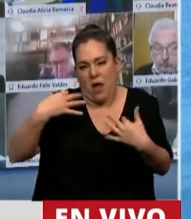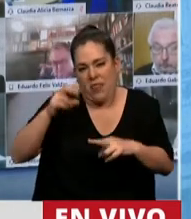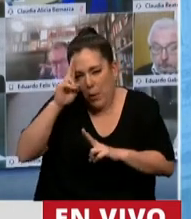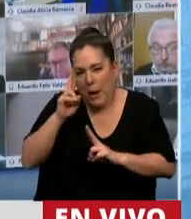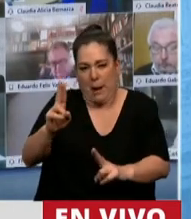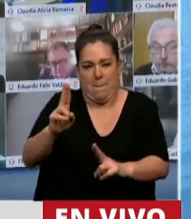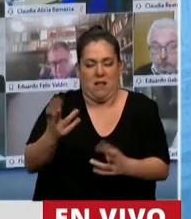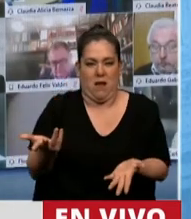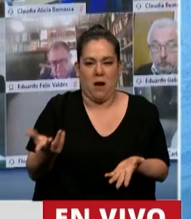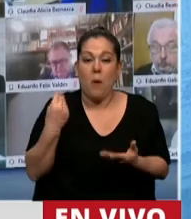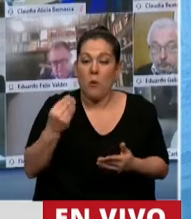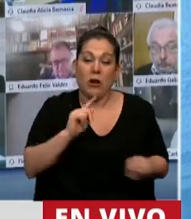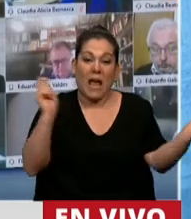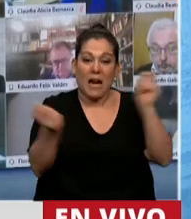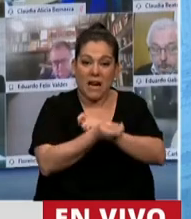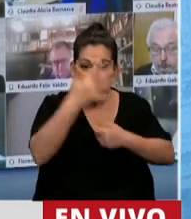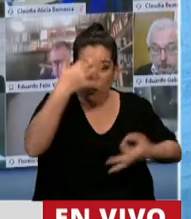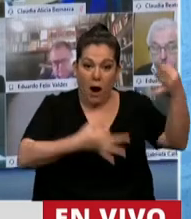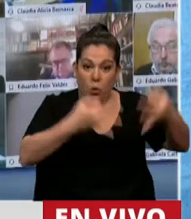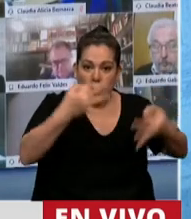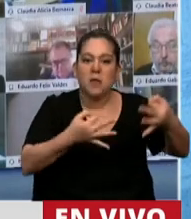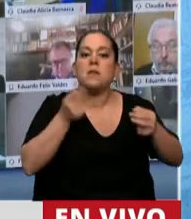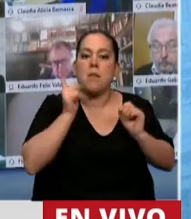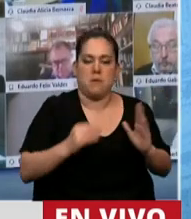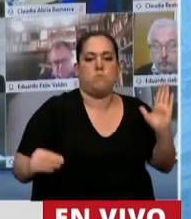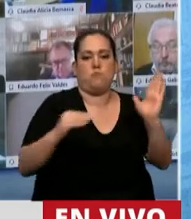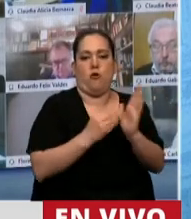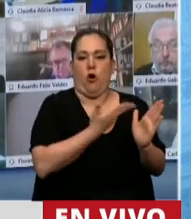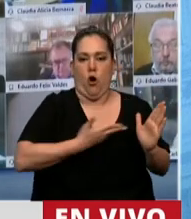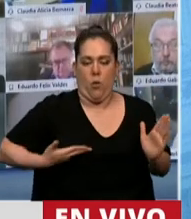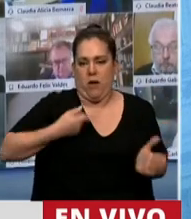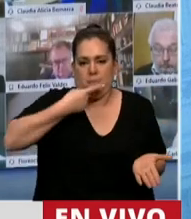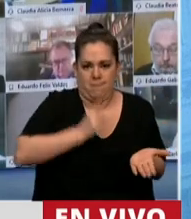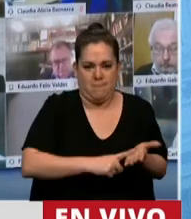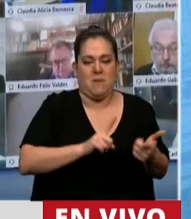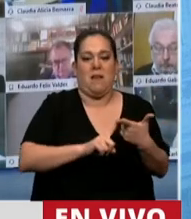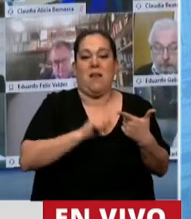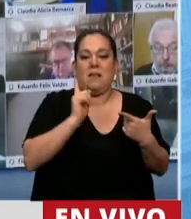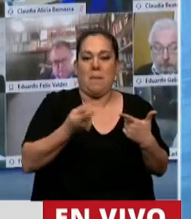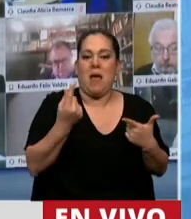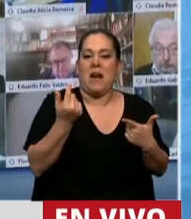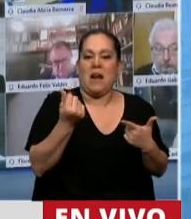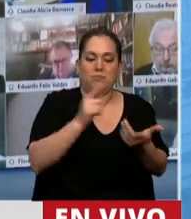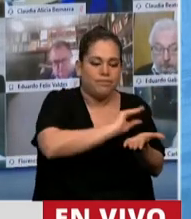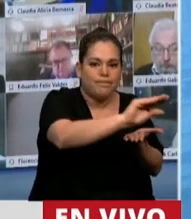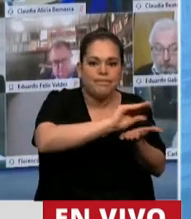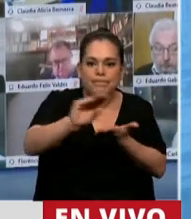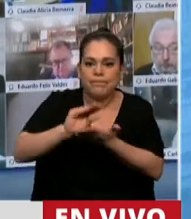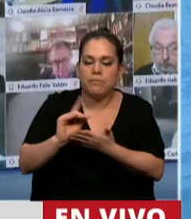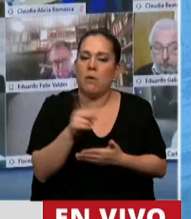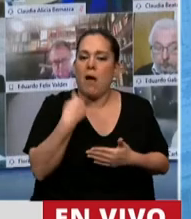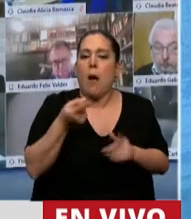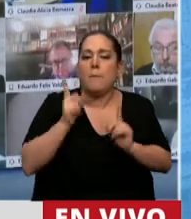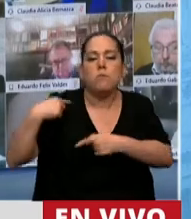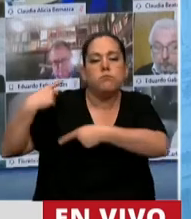porque la reforma judicial está en nuestra plataforma de gobierno. La redistribución de la riqueza en nuestros valores peronistas